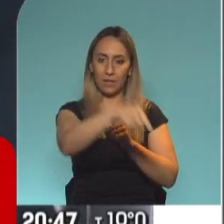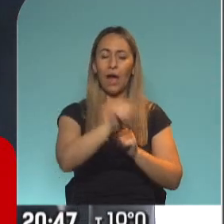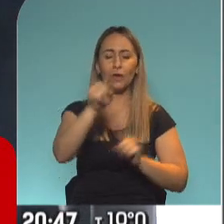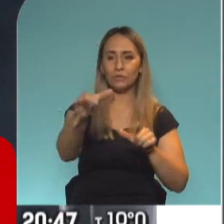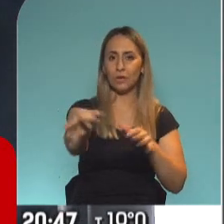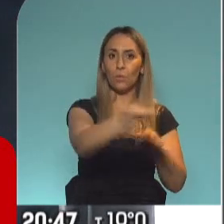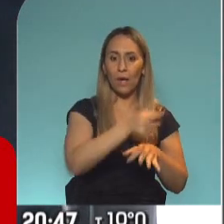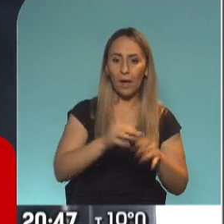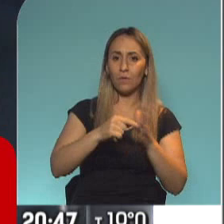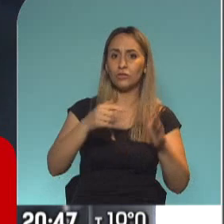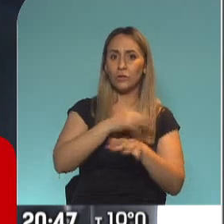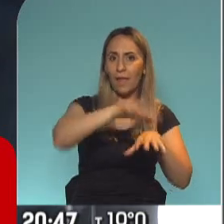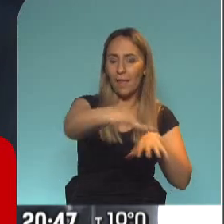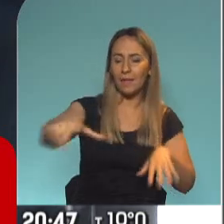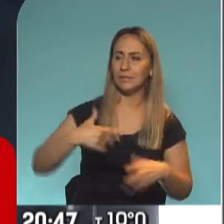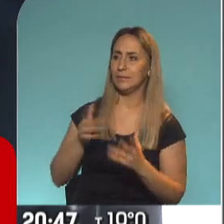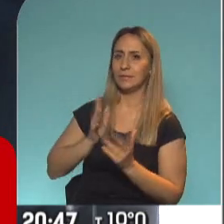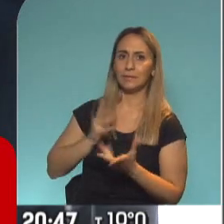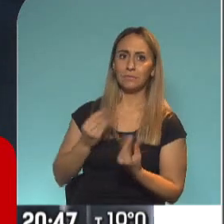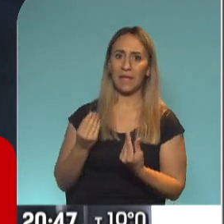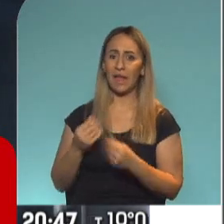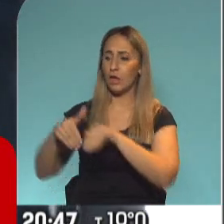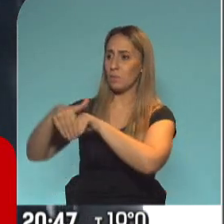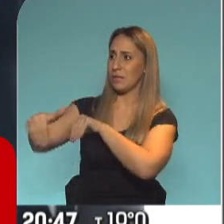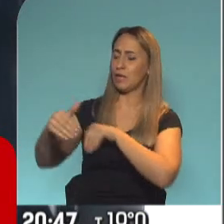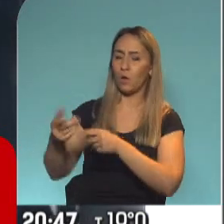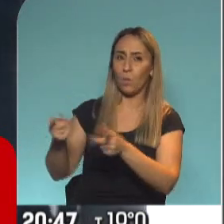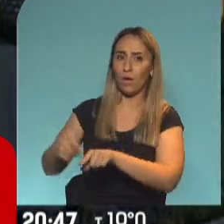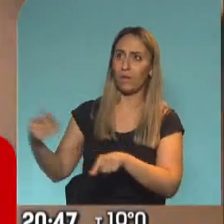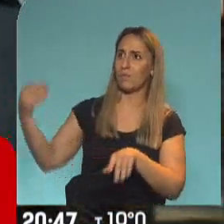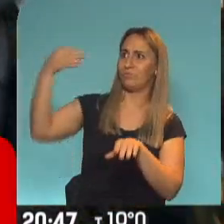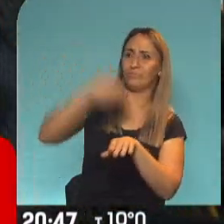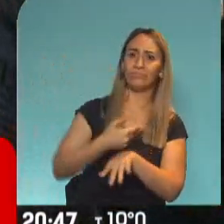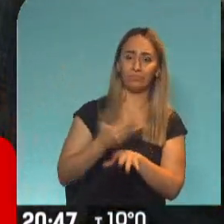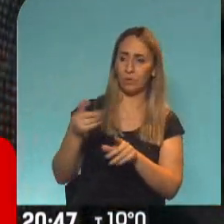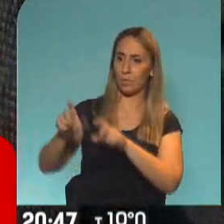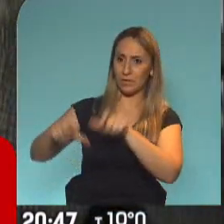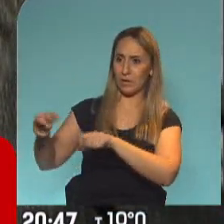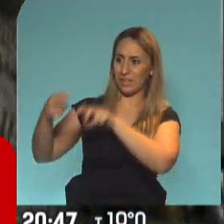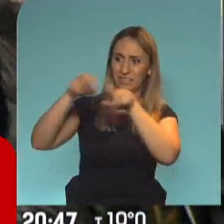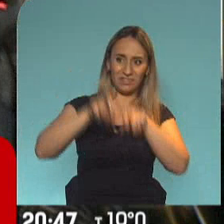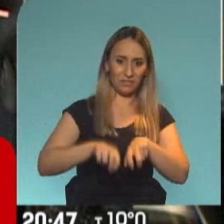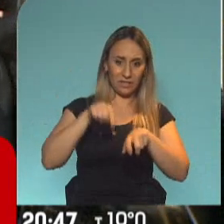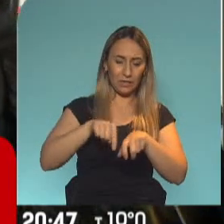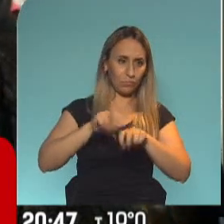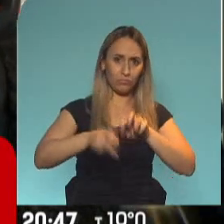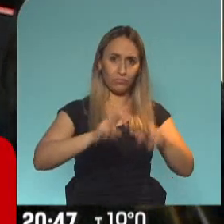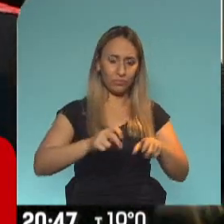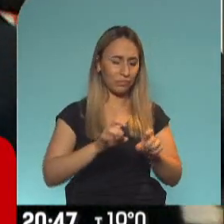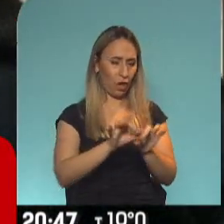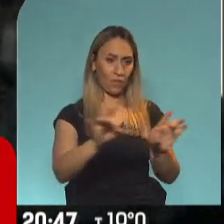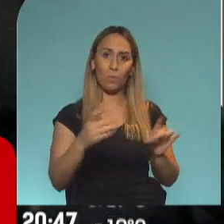Entonces, a todos ellos, también garantizarles que el ómnibus les va a poder decir con antelación, quién viene, de dónde viene, a qué hora llega,